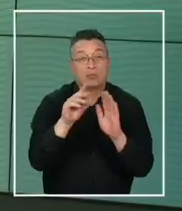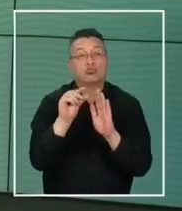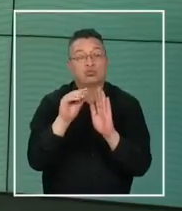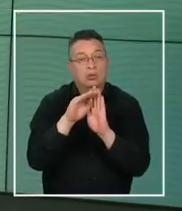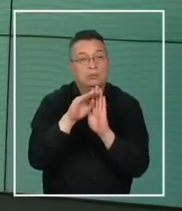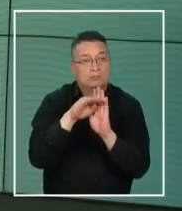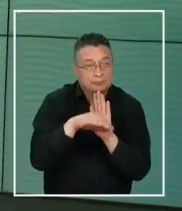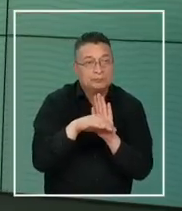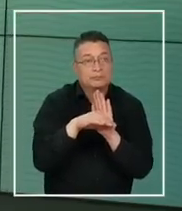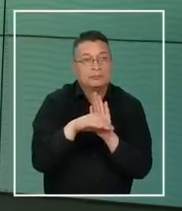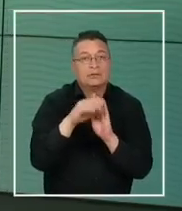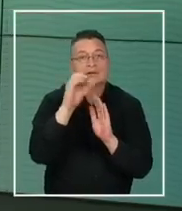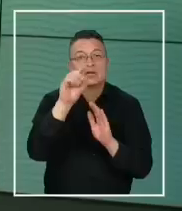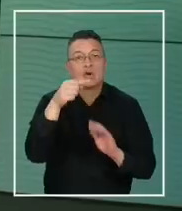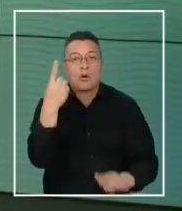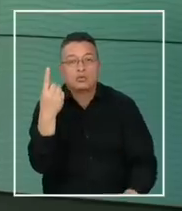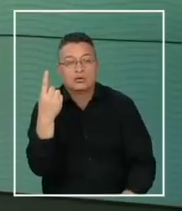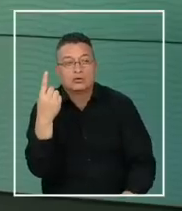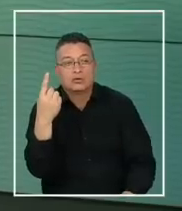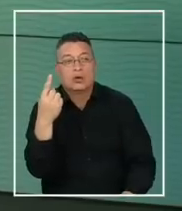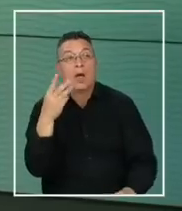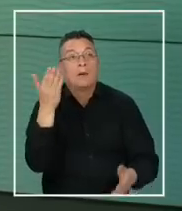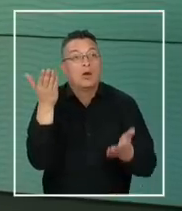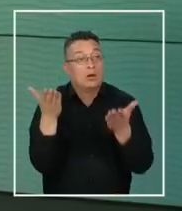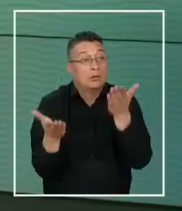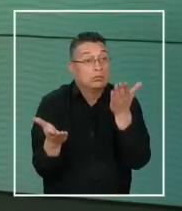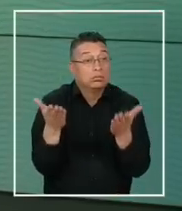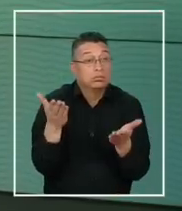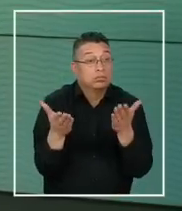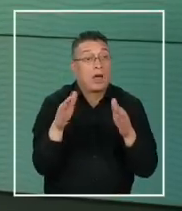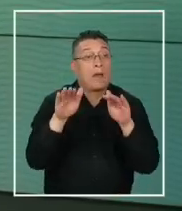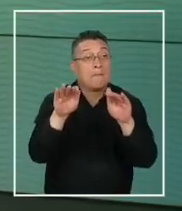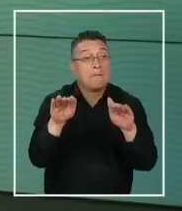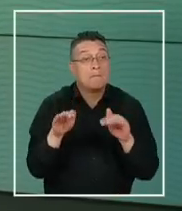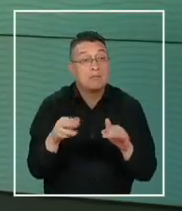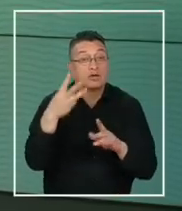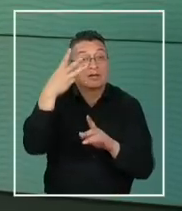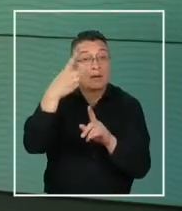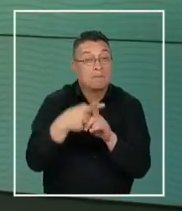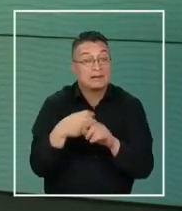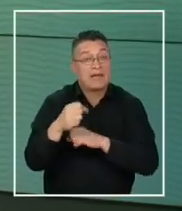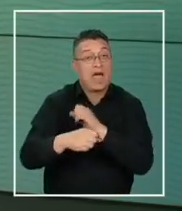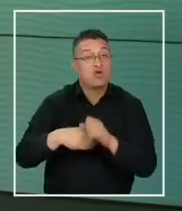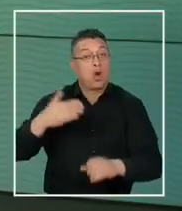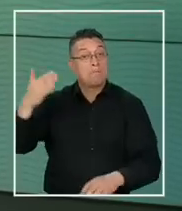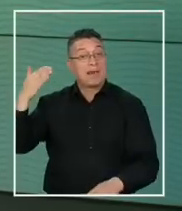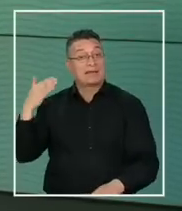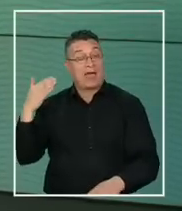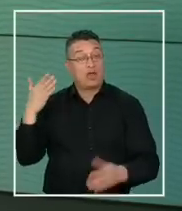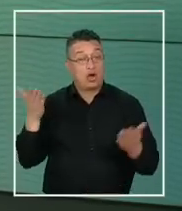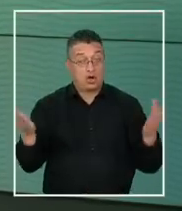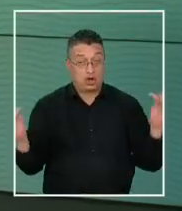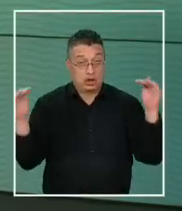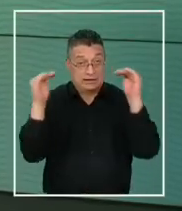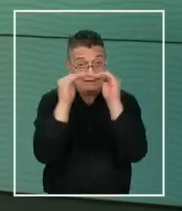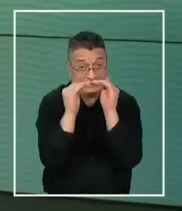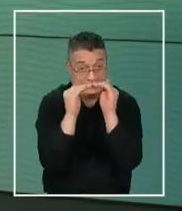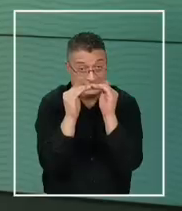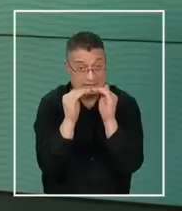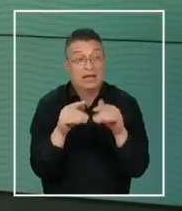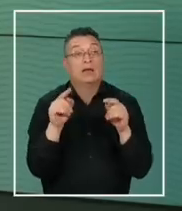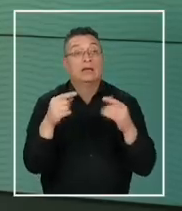caída de una décima. Pero, si lo comparamos con el mismo trimestre del año anterior, comparando peras con peras,